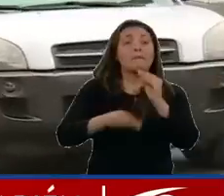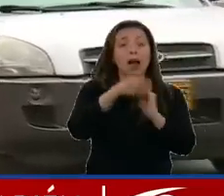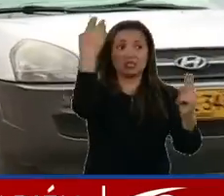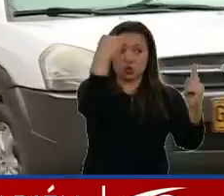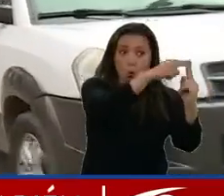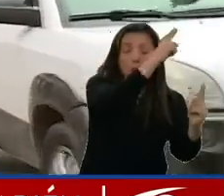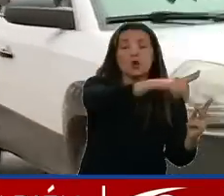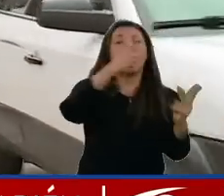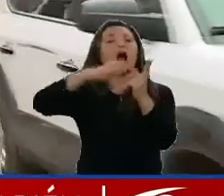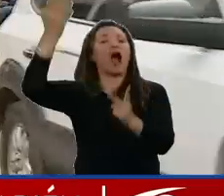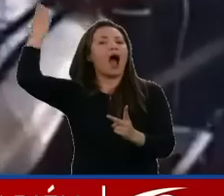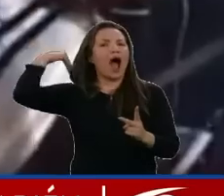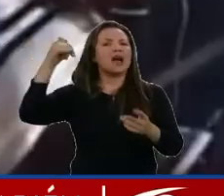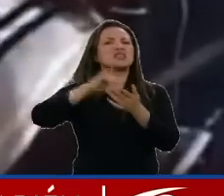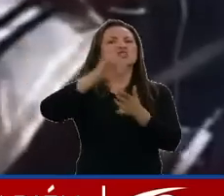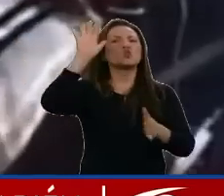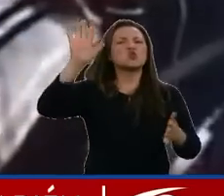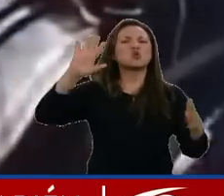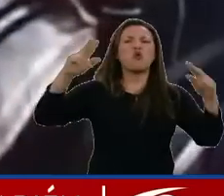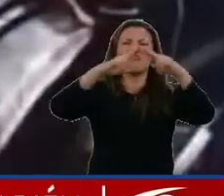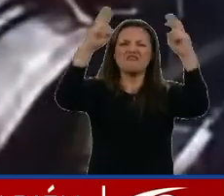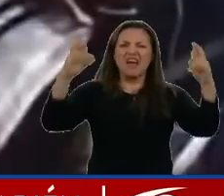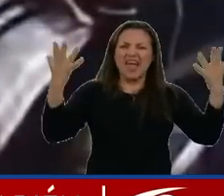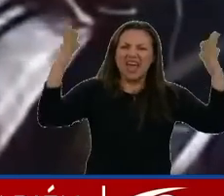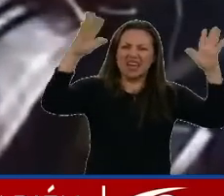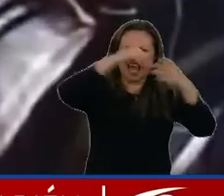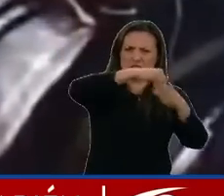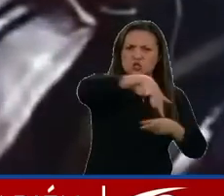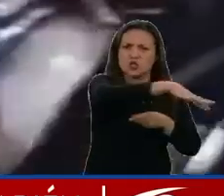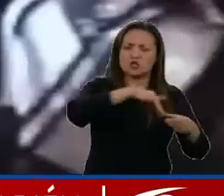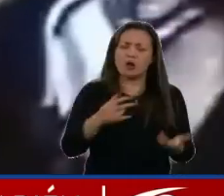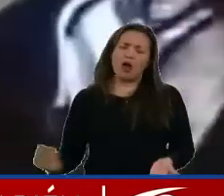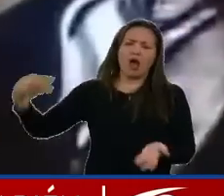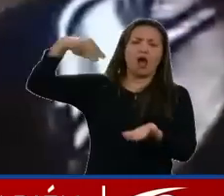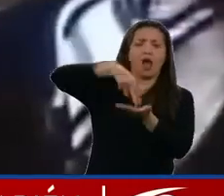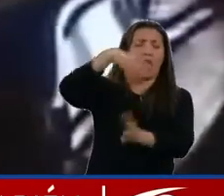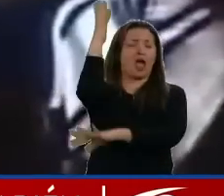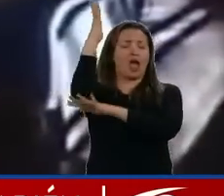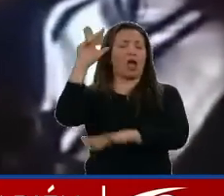tarima y de un polémico discurso en aparente estado de embriaguez.